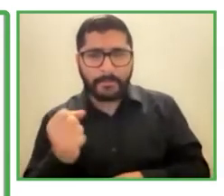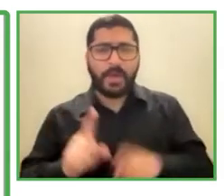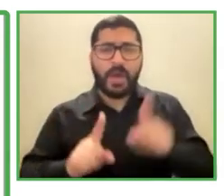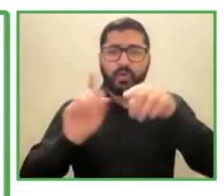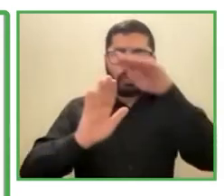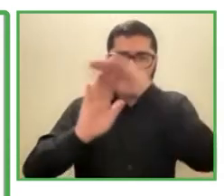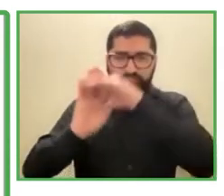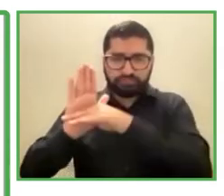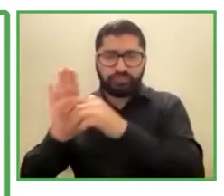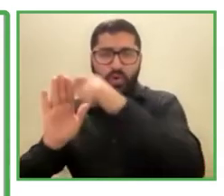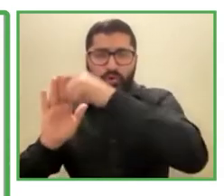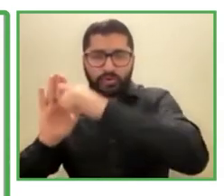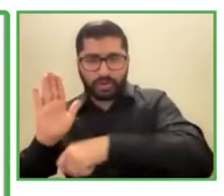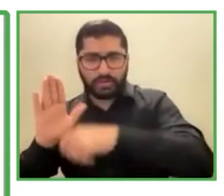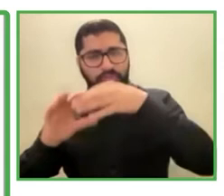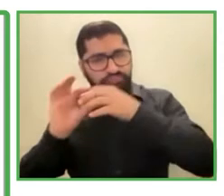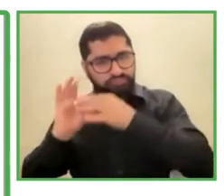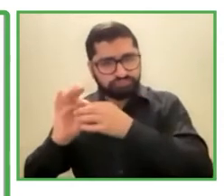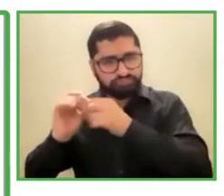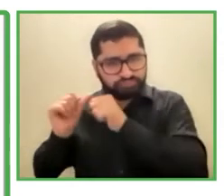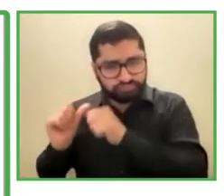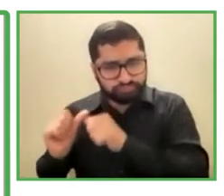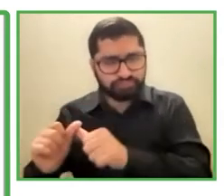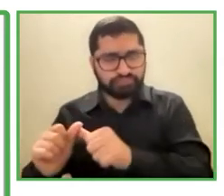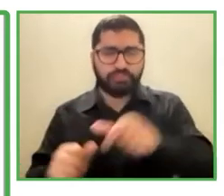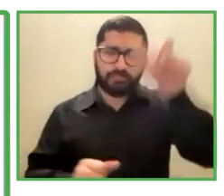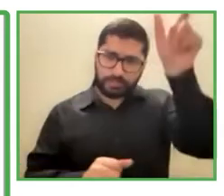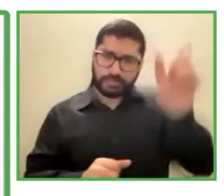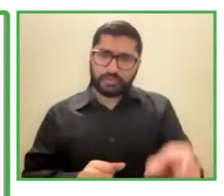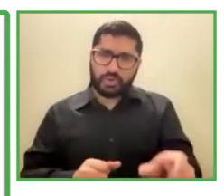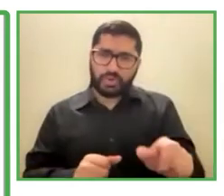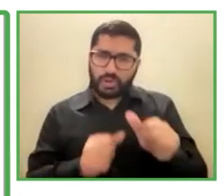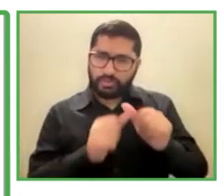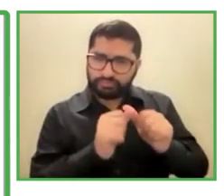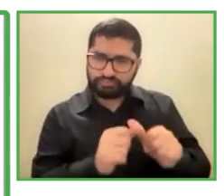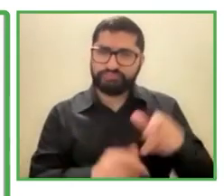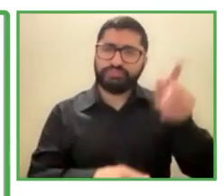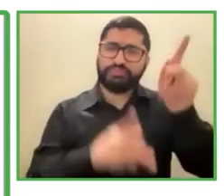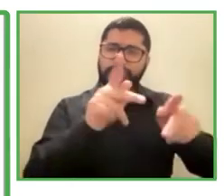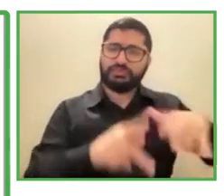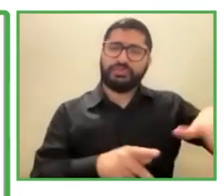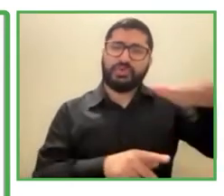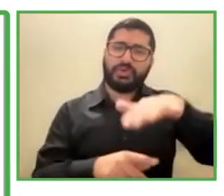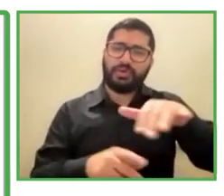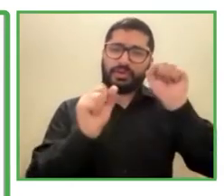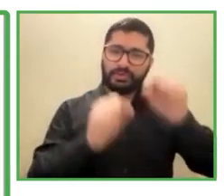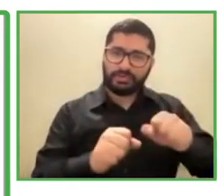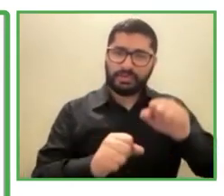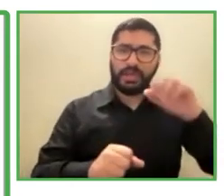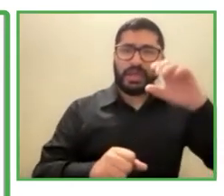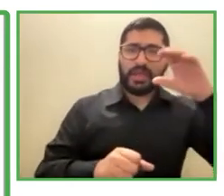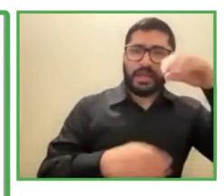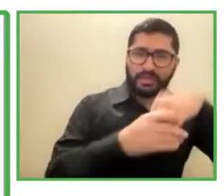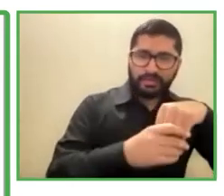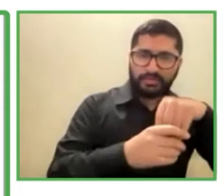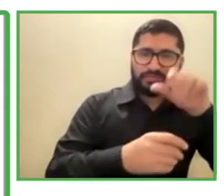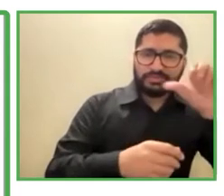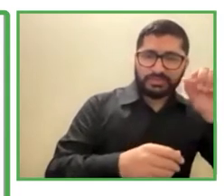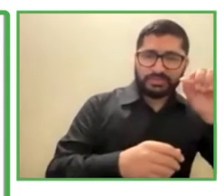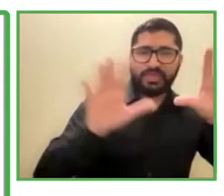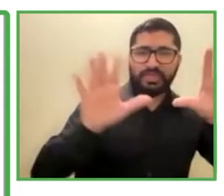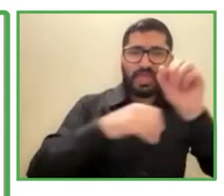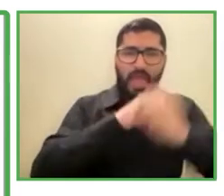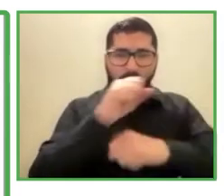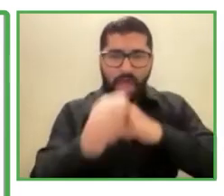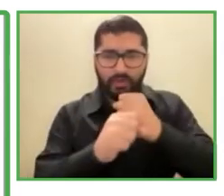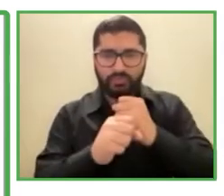clientes que son a 3 años o 10 años incluso con los nuevos clientes y a los que están nos estado realizando un trabajo de sustentabilidad